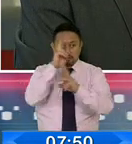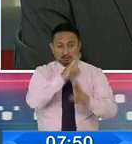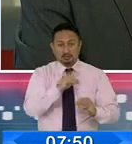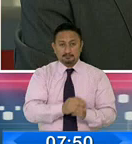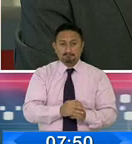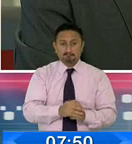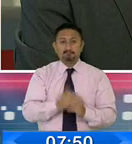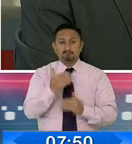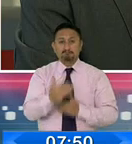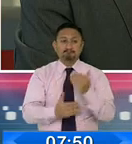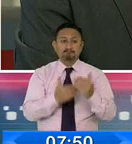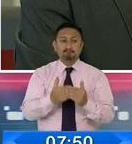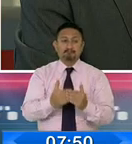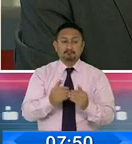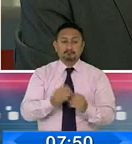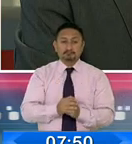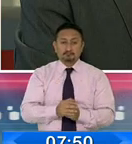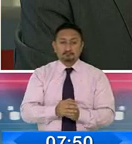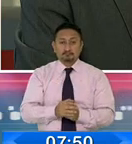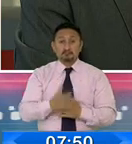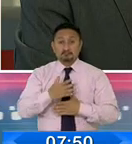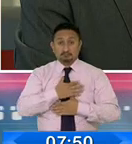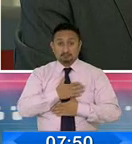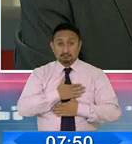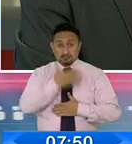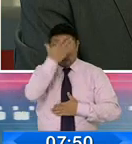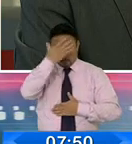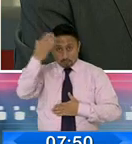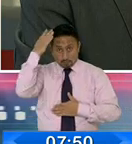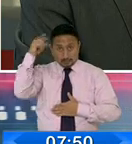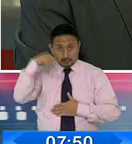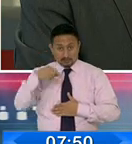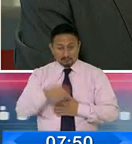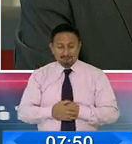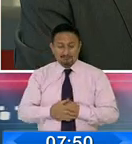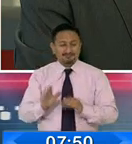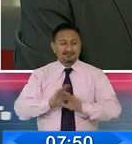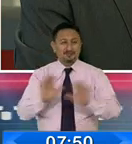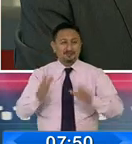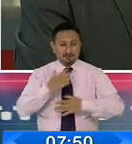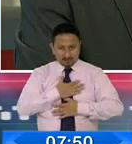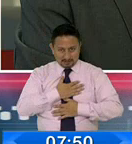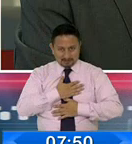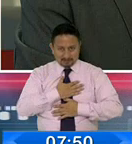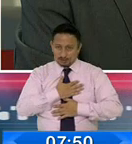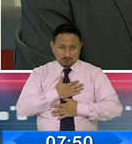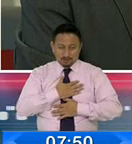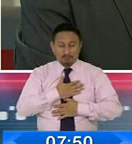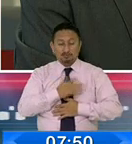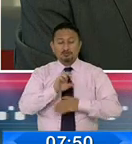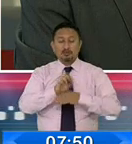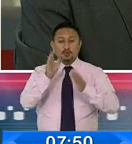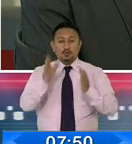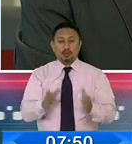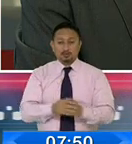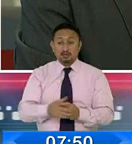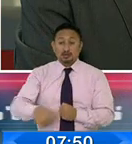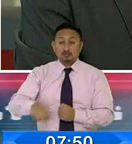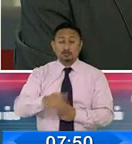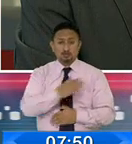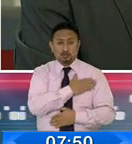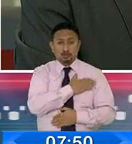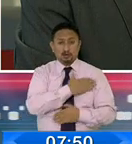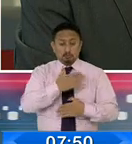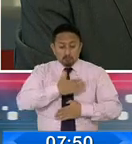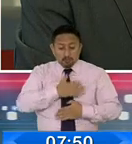que cada vez más, no es, reitero, la luz de Yacu Pérez. Todo este despojo no lo están haciendo a Yacu Pérez, lo están haciendo a los ecuatorianos que confiaron en este